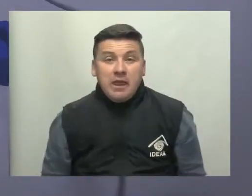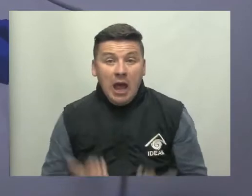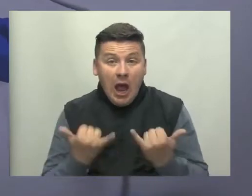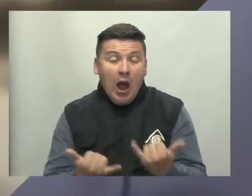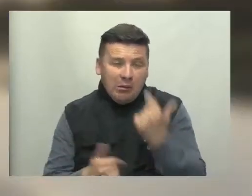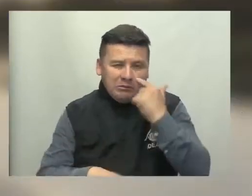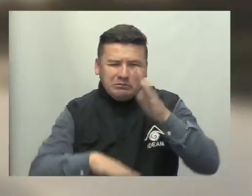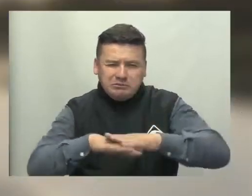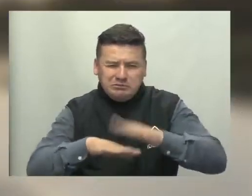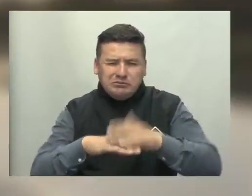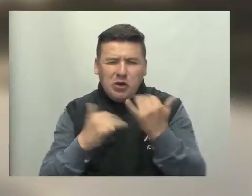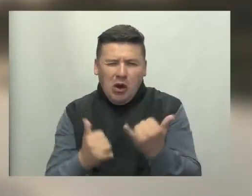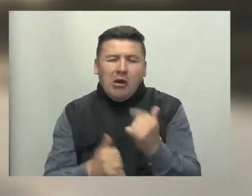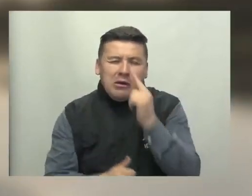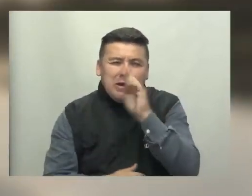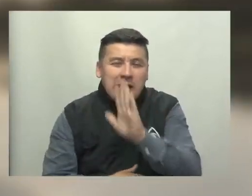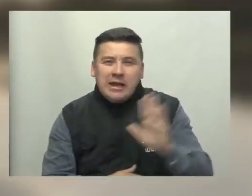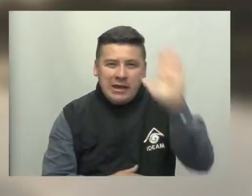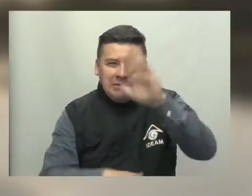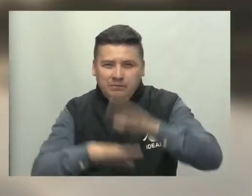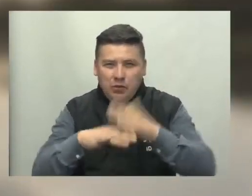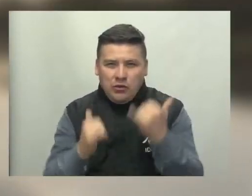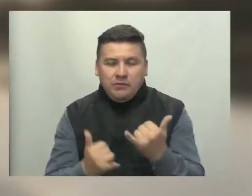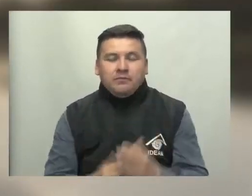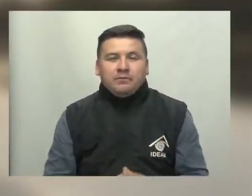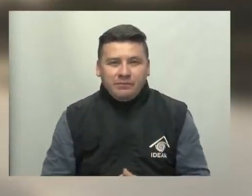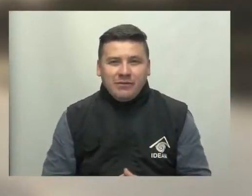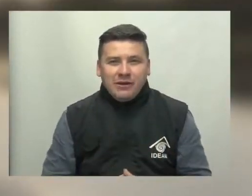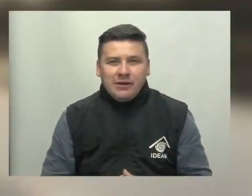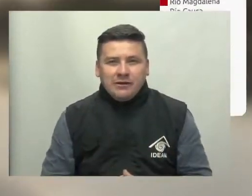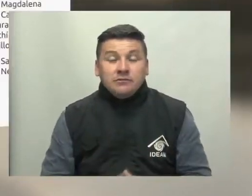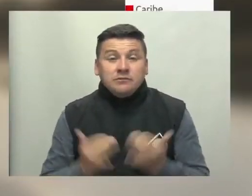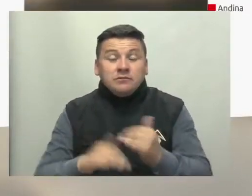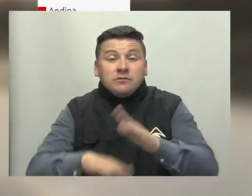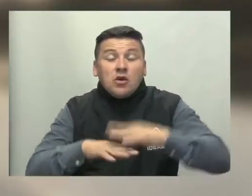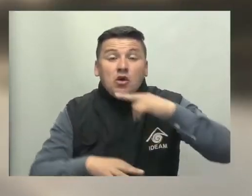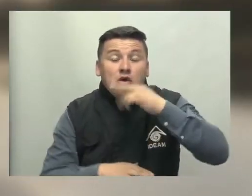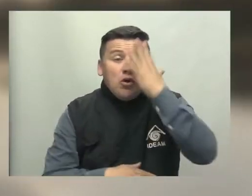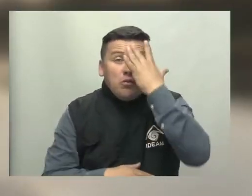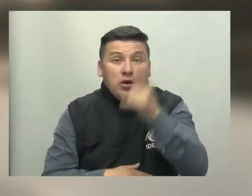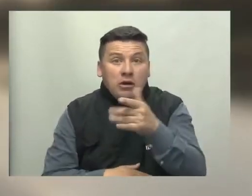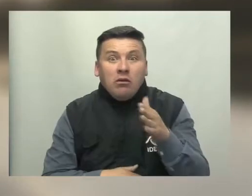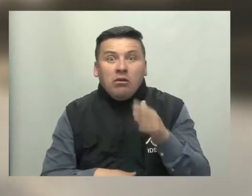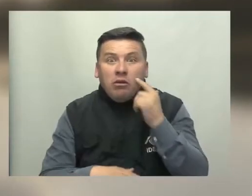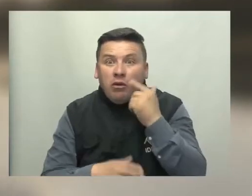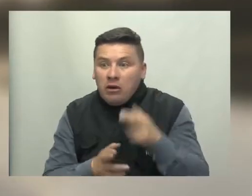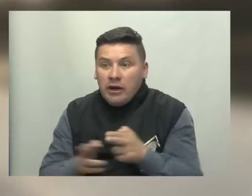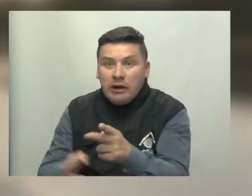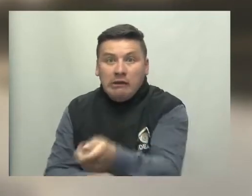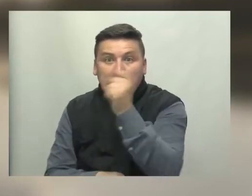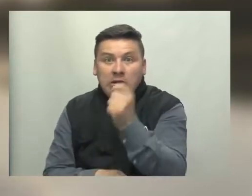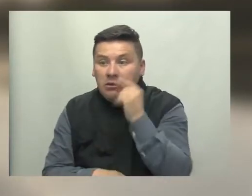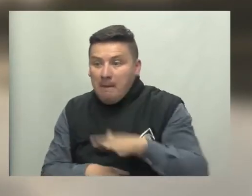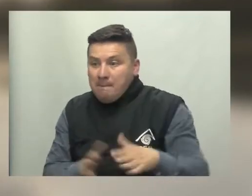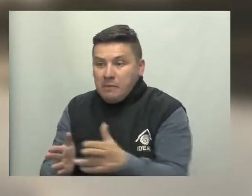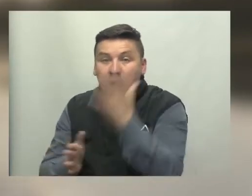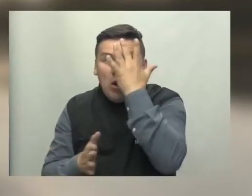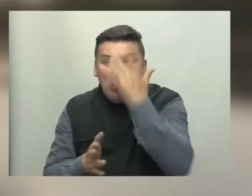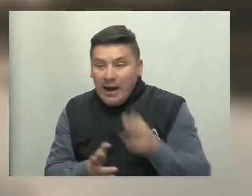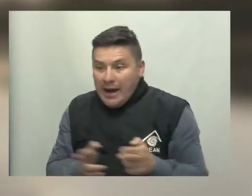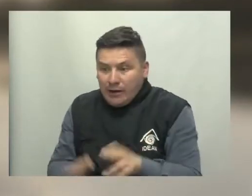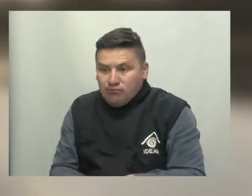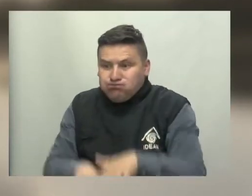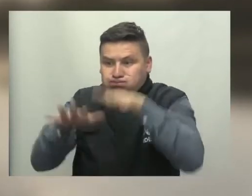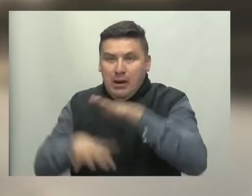occidente. Ahora, mucha atención a las principales alertas para hoy a nivel nacional. Alerta roja pescadores y poblaciones ribereñas